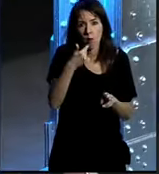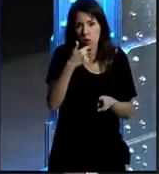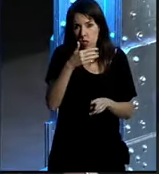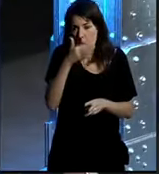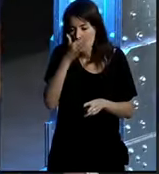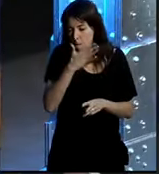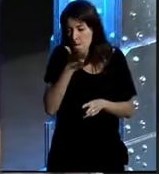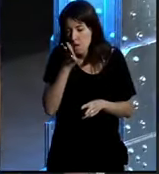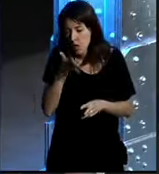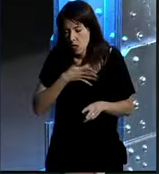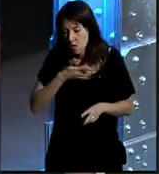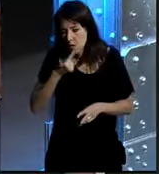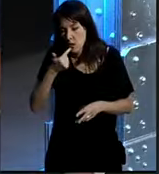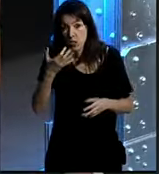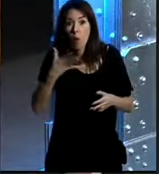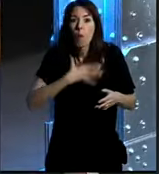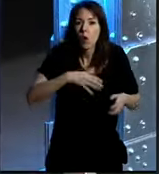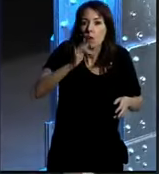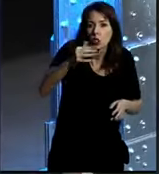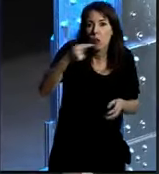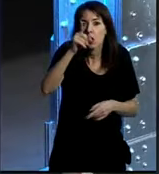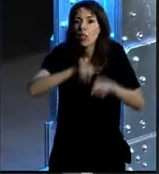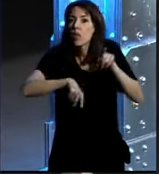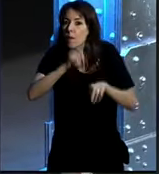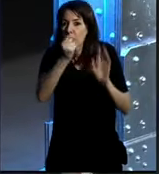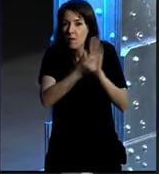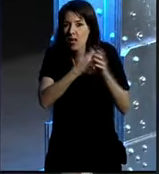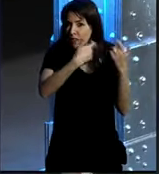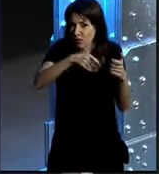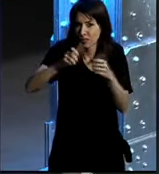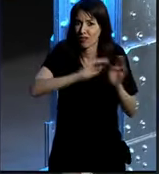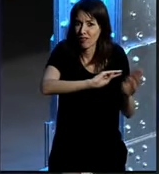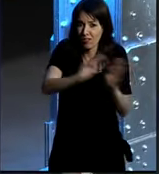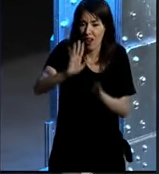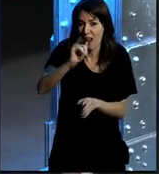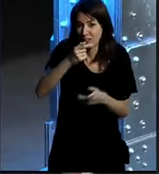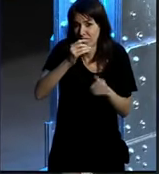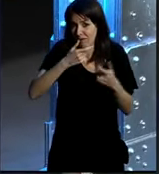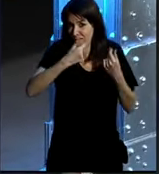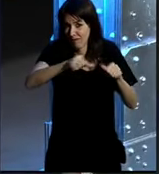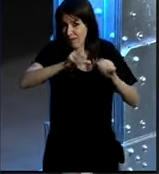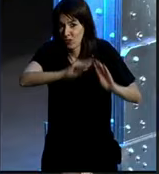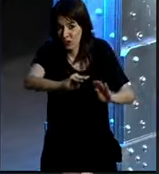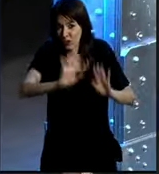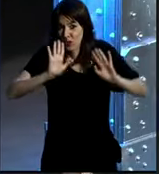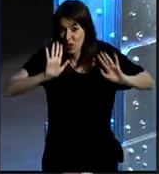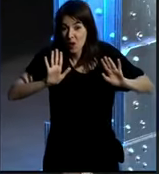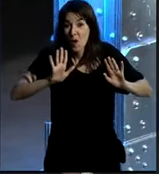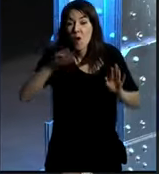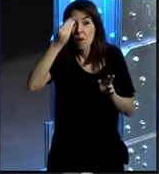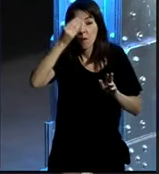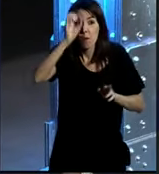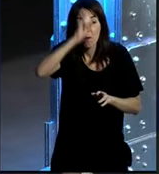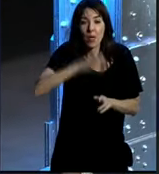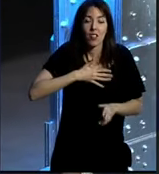madre mía lo que se está diciendo que puede ser bueno que puede ser malo cada marca y cada sector tiene sus connotaciones pero pero para mí